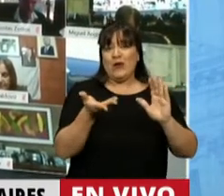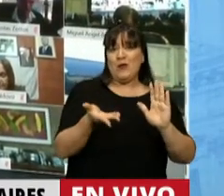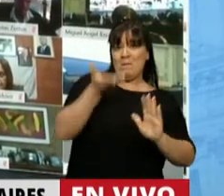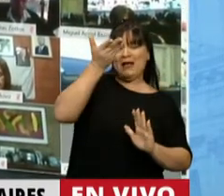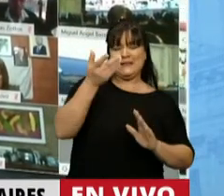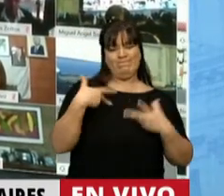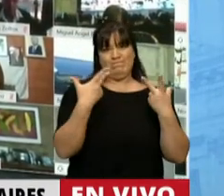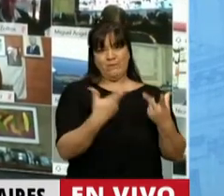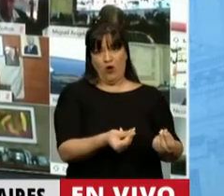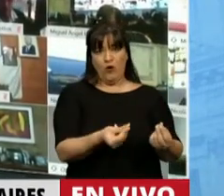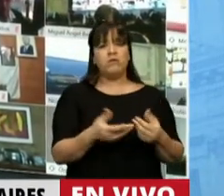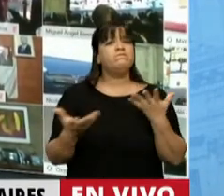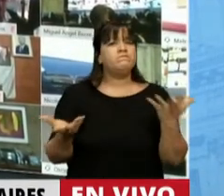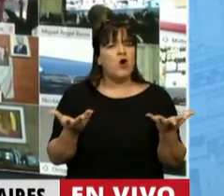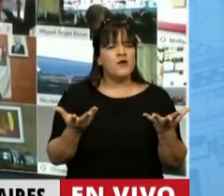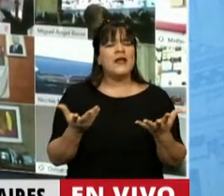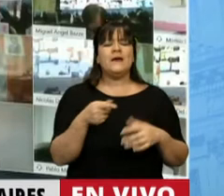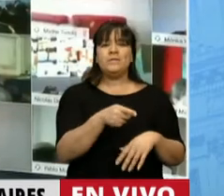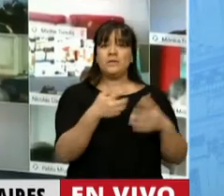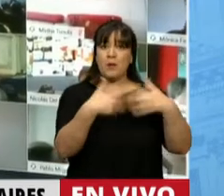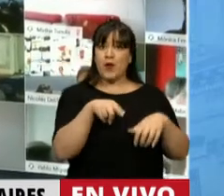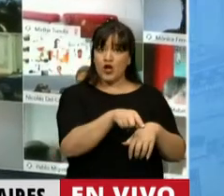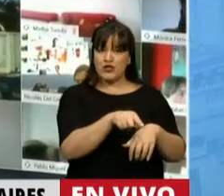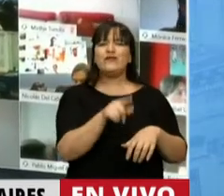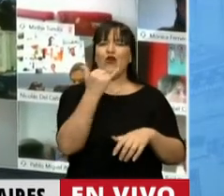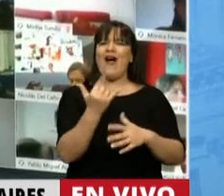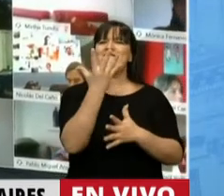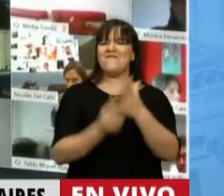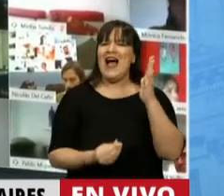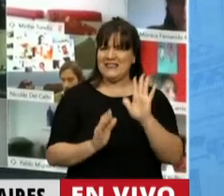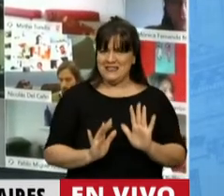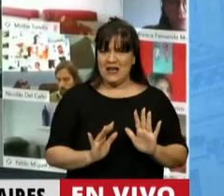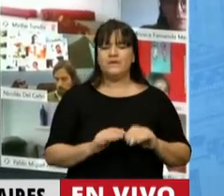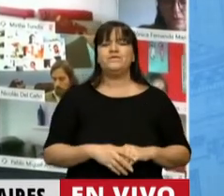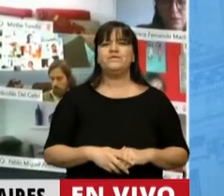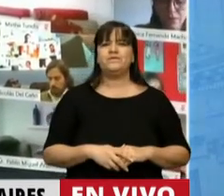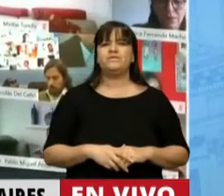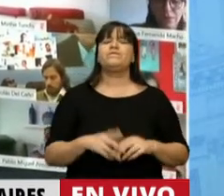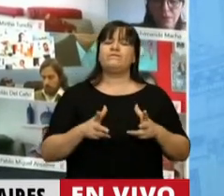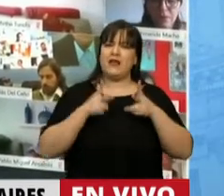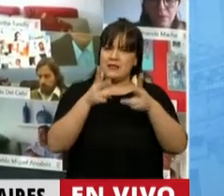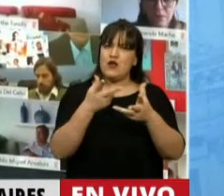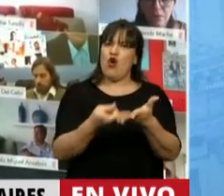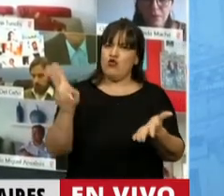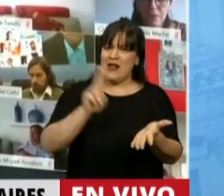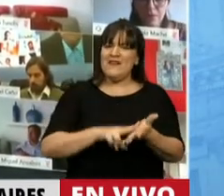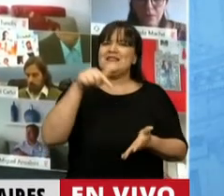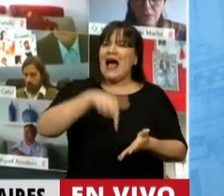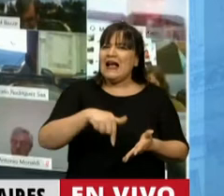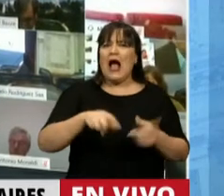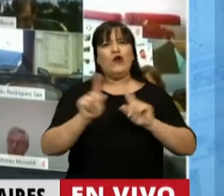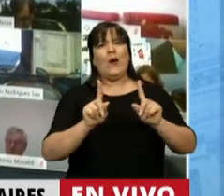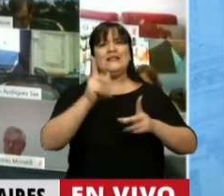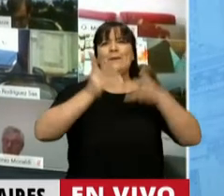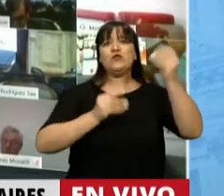además tiene ya, desde el vamos, un defecto de origen. Vuelvo a insistir con que acá no hay un presupuesto